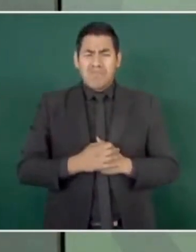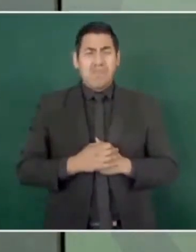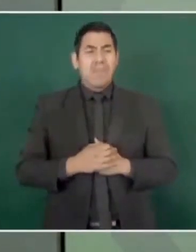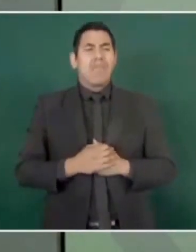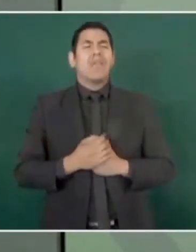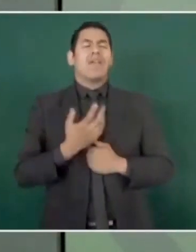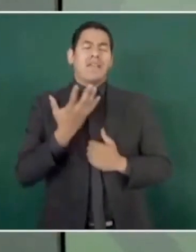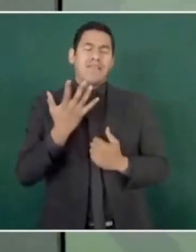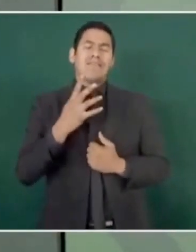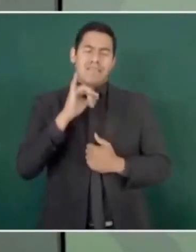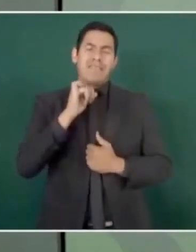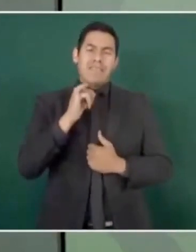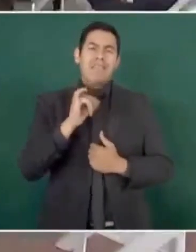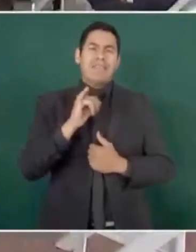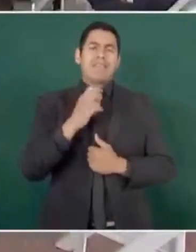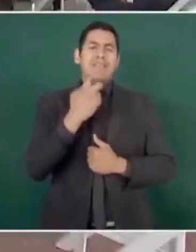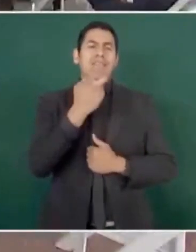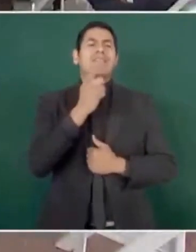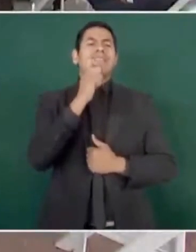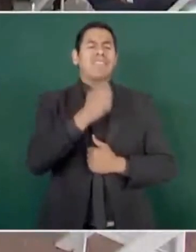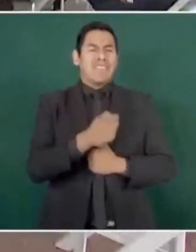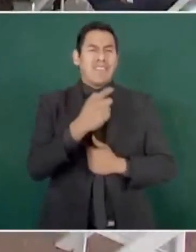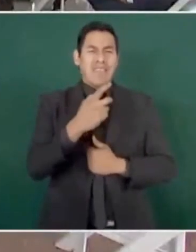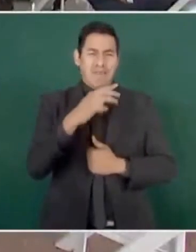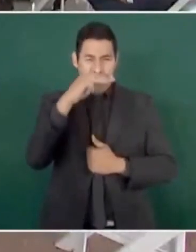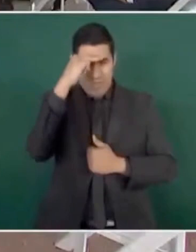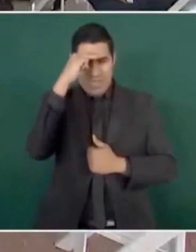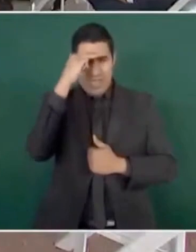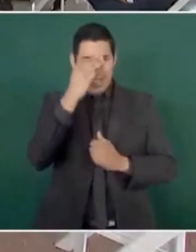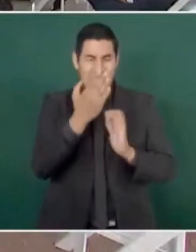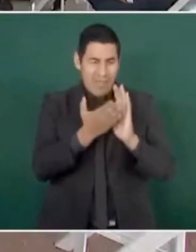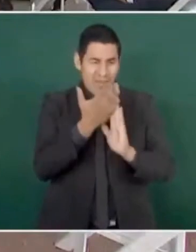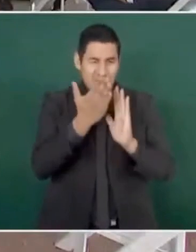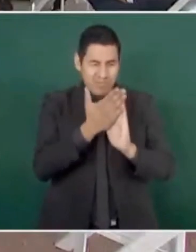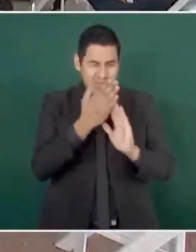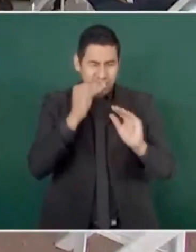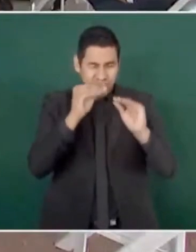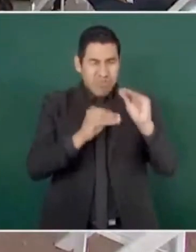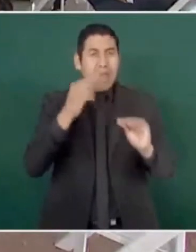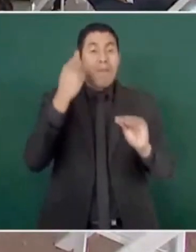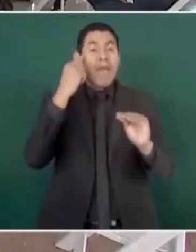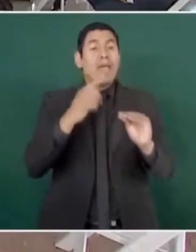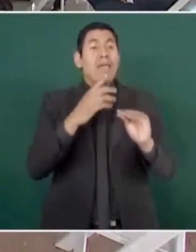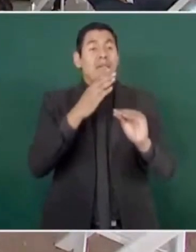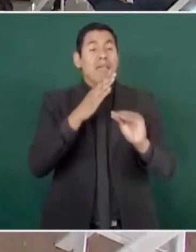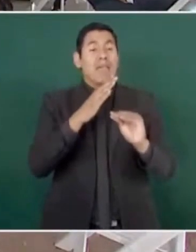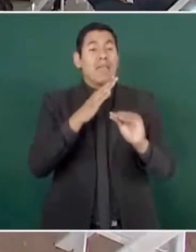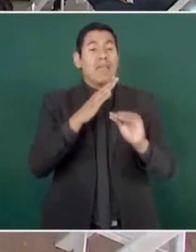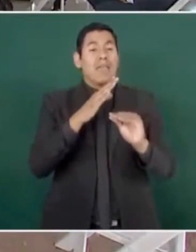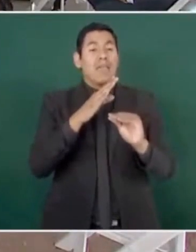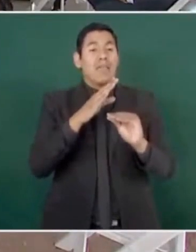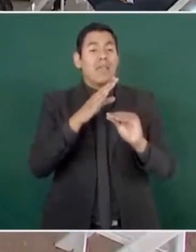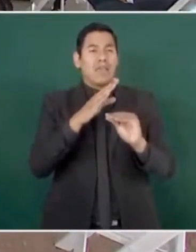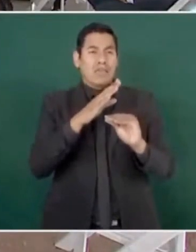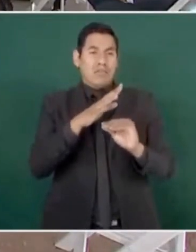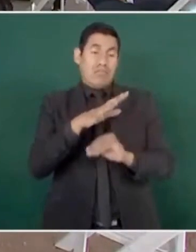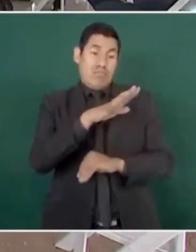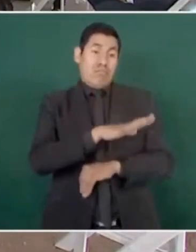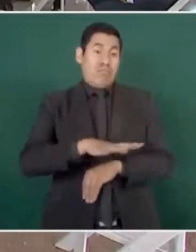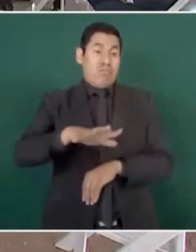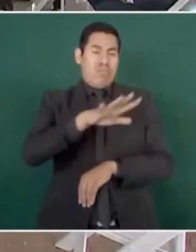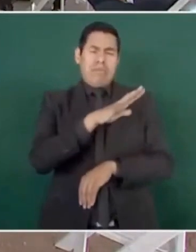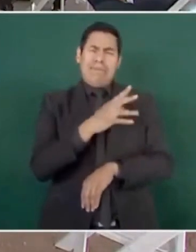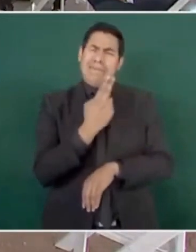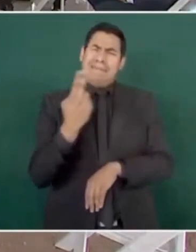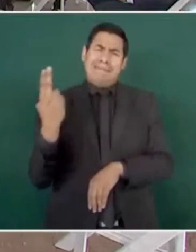Esas plantas tienen para atender toda la región que demanda mucha electricidad.